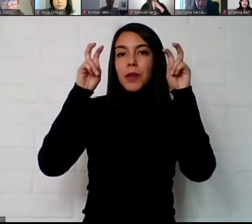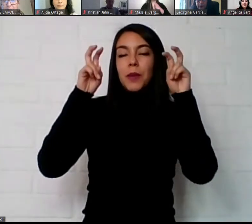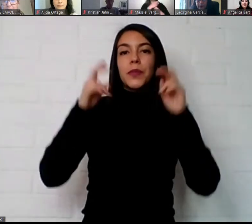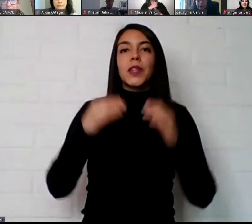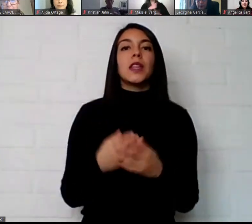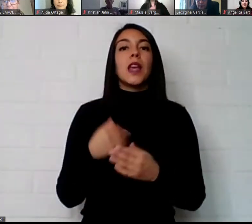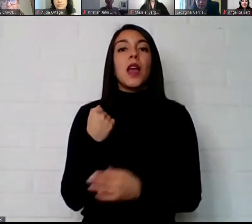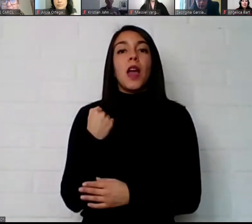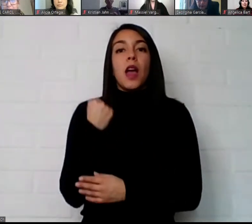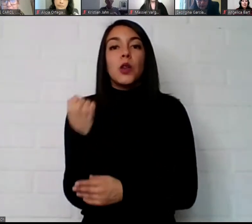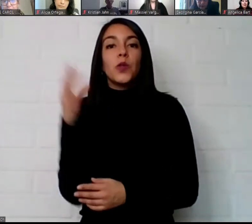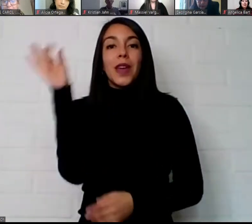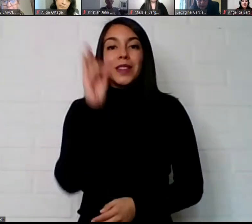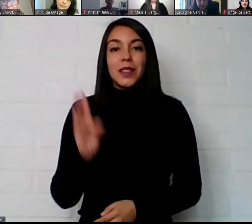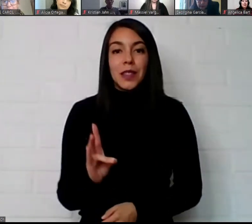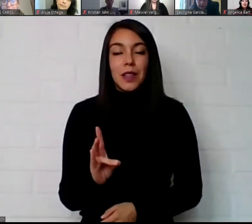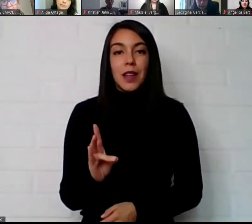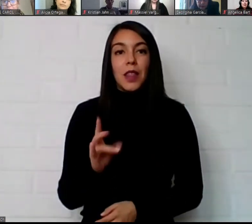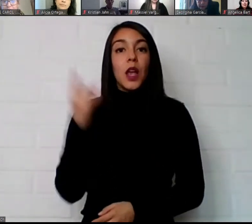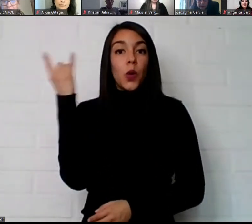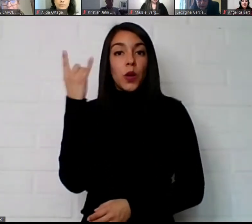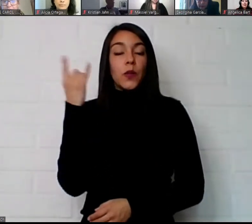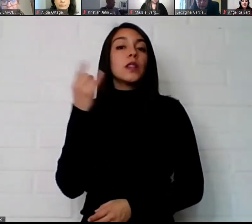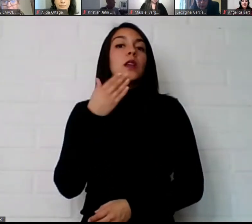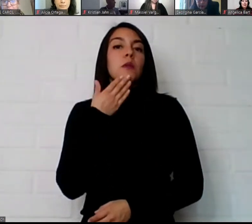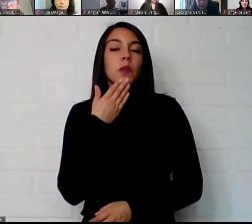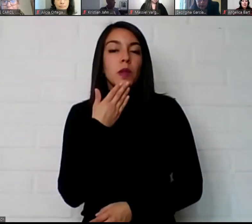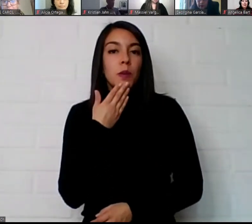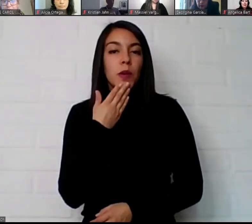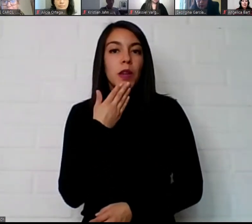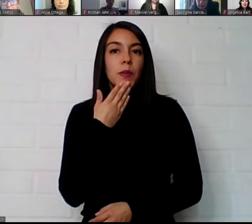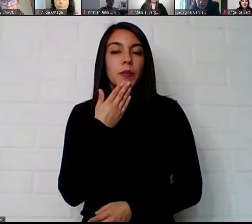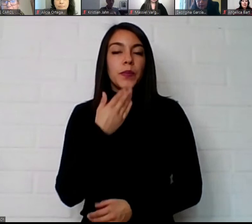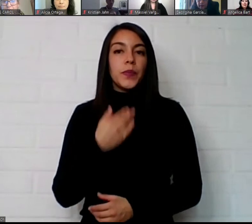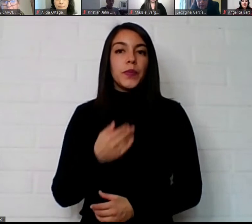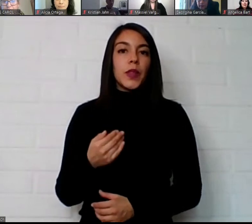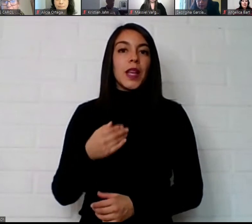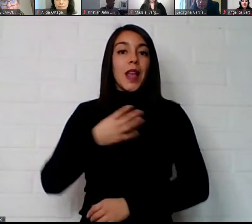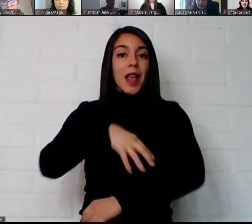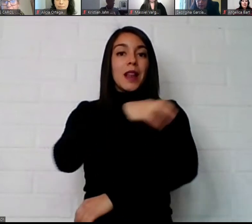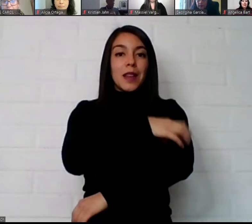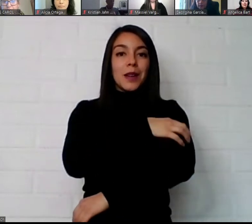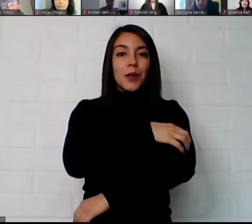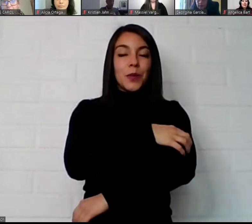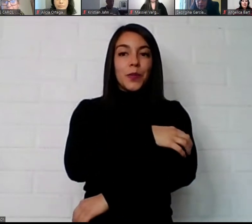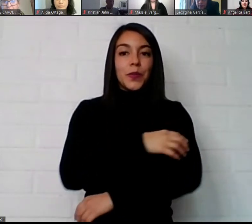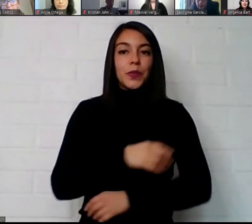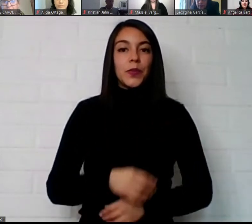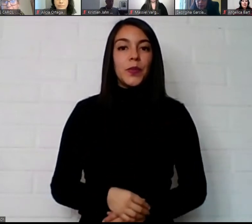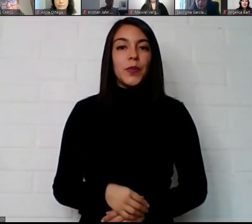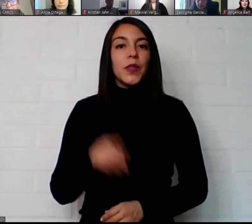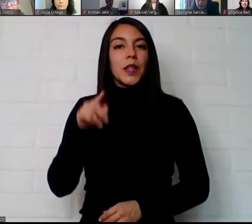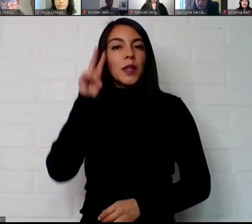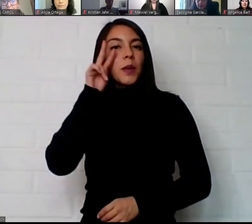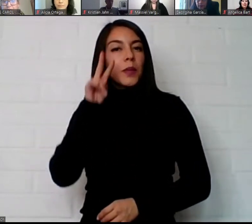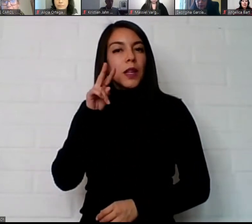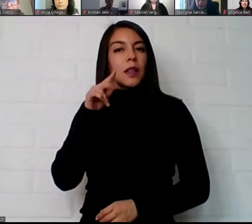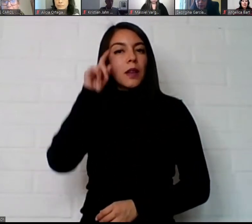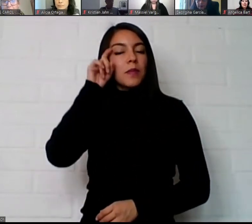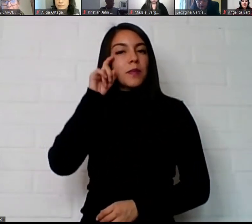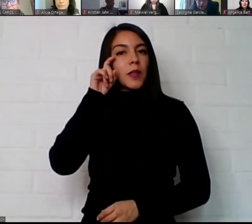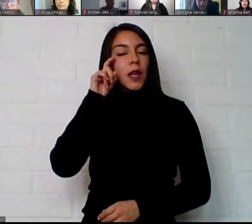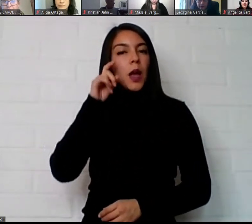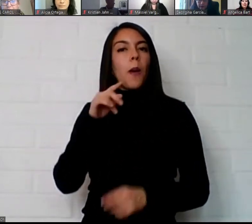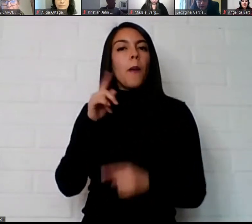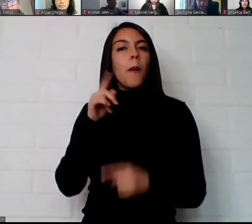con el SENAI ya no solo de la universidad sino que también a nivel de la región y de esa perspectiva también yo creo que es